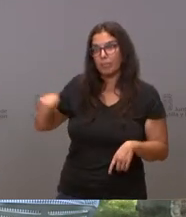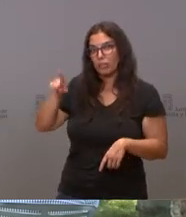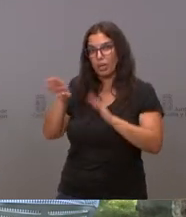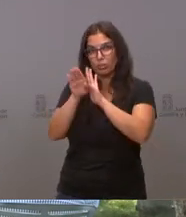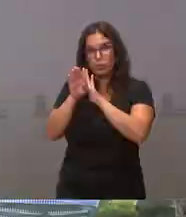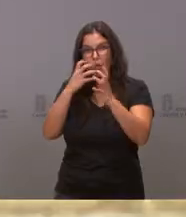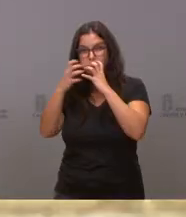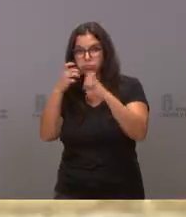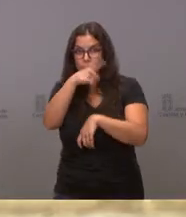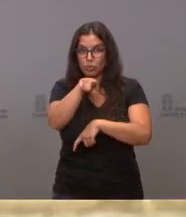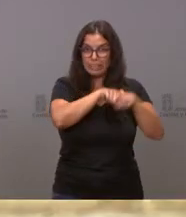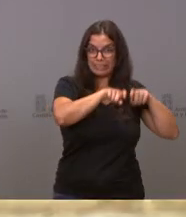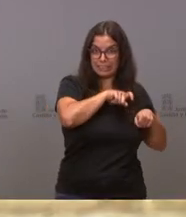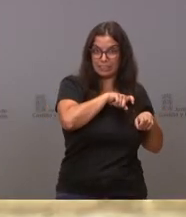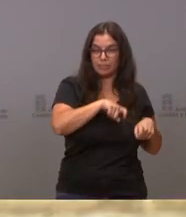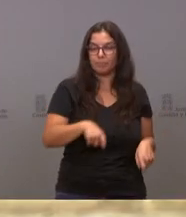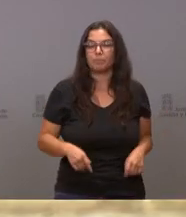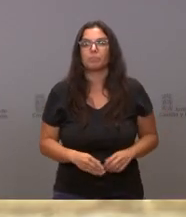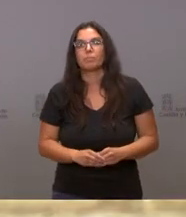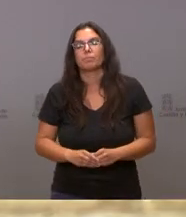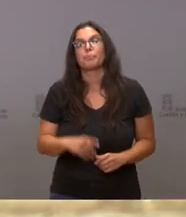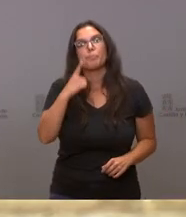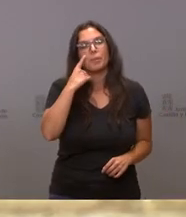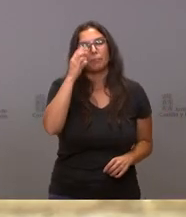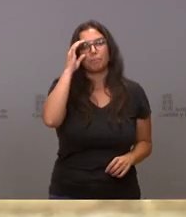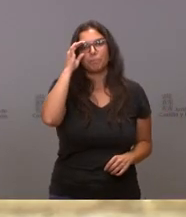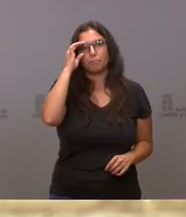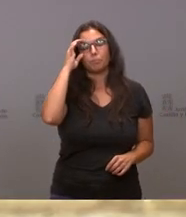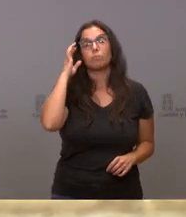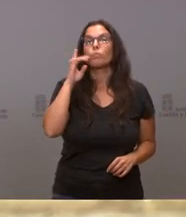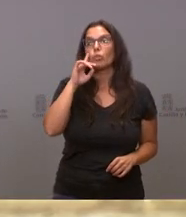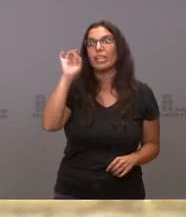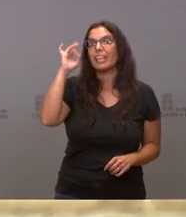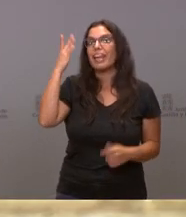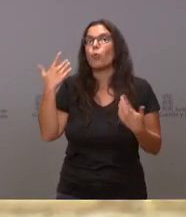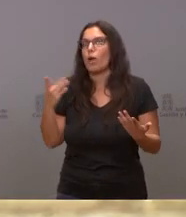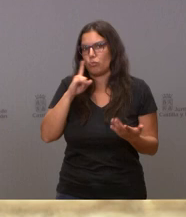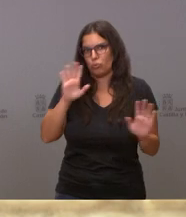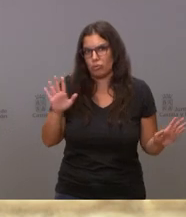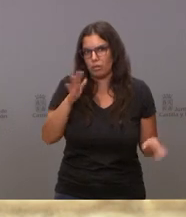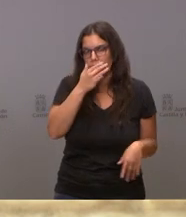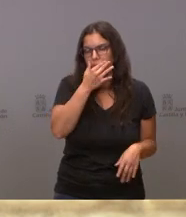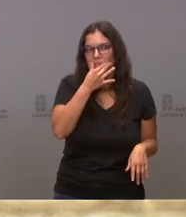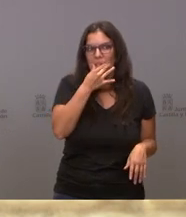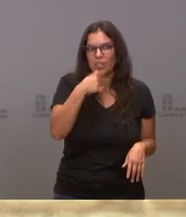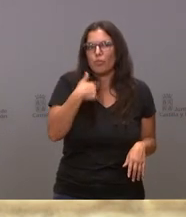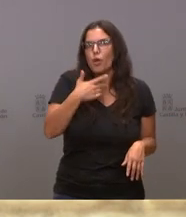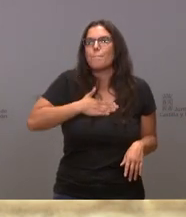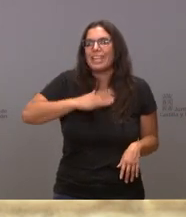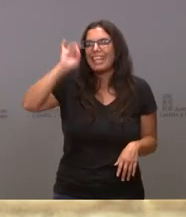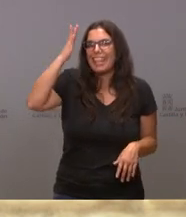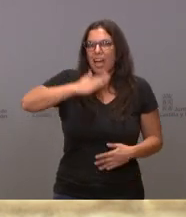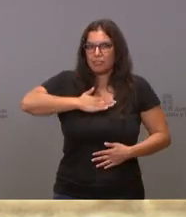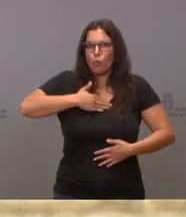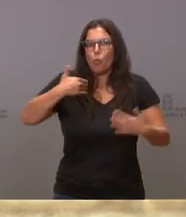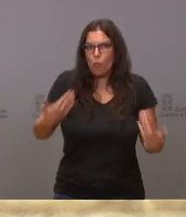pueblos? Mire, yo no sé a qué idea se refiere, pero le voy a decir cuál es mi idea. Y